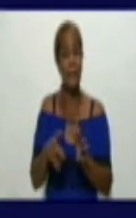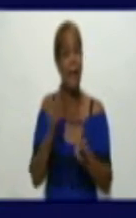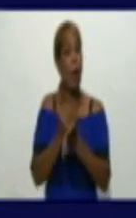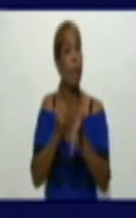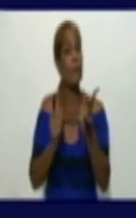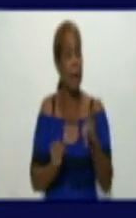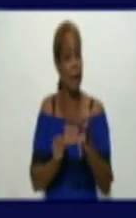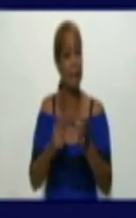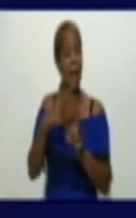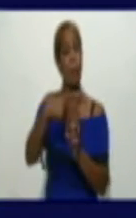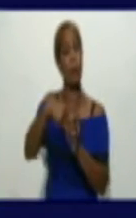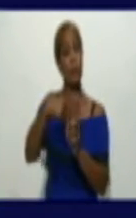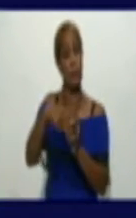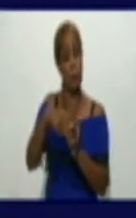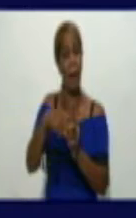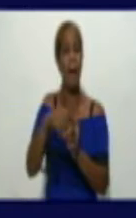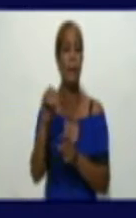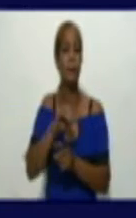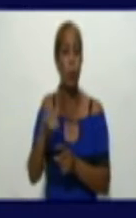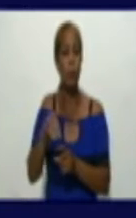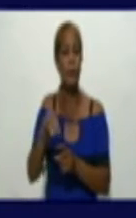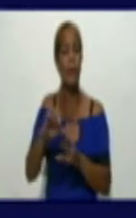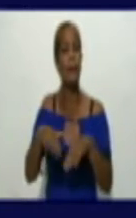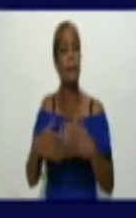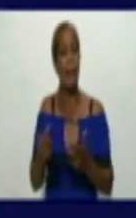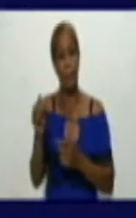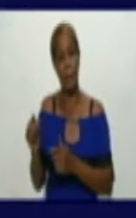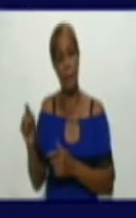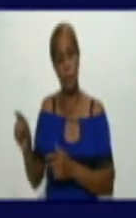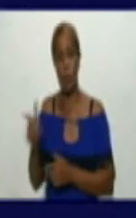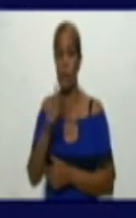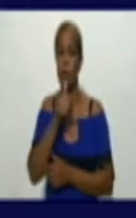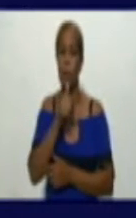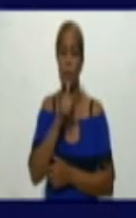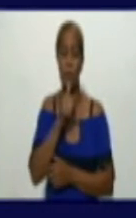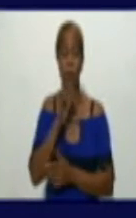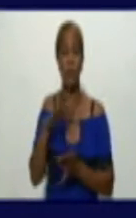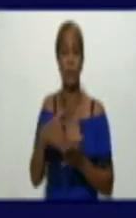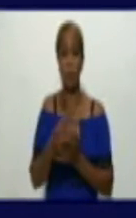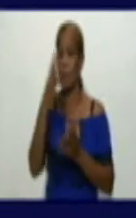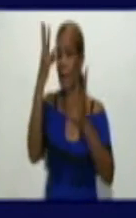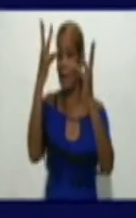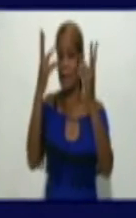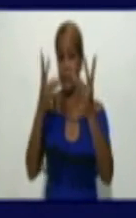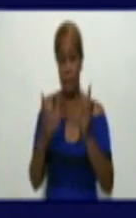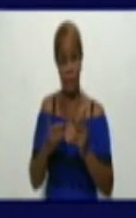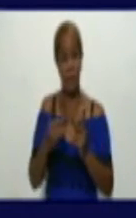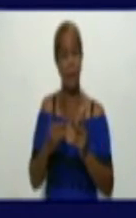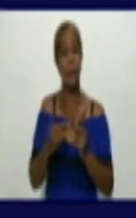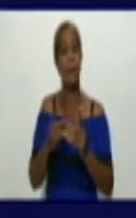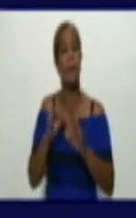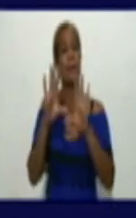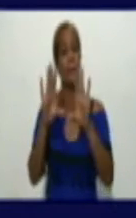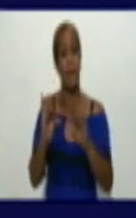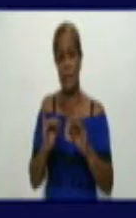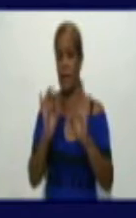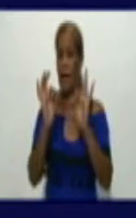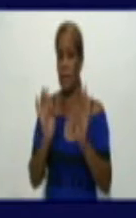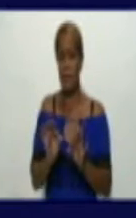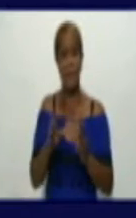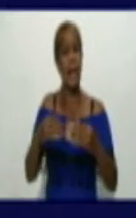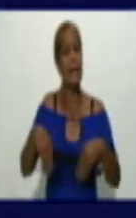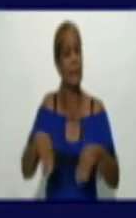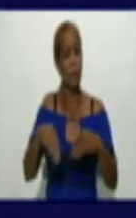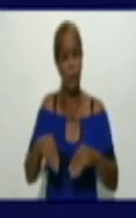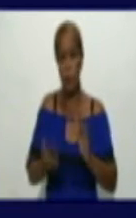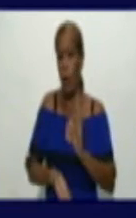Es decir, que como podemos apreciar, las cifras hablan por sí solas, hay una gran complejidad epidemiológica en la provincia, mantenemos una